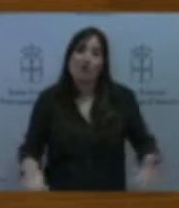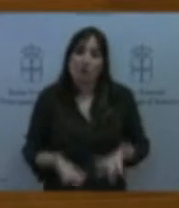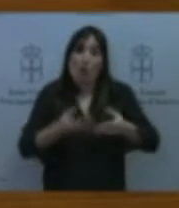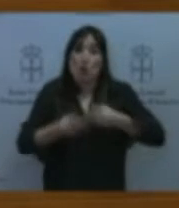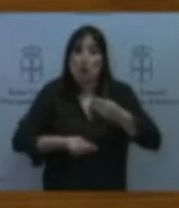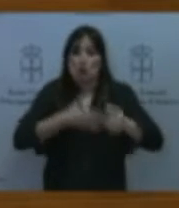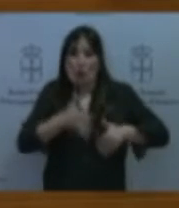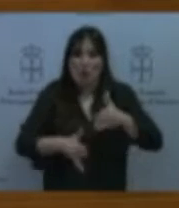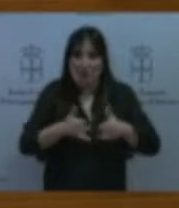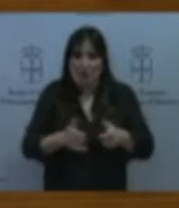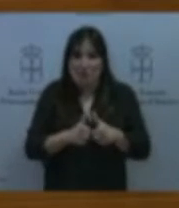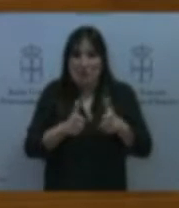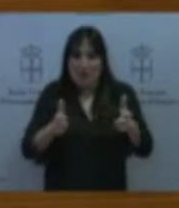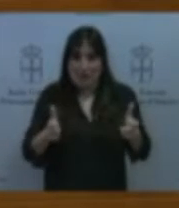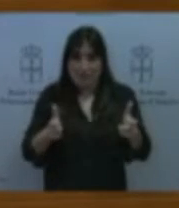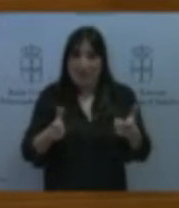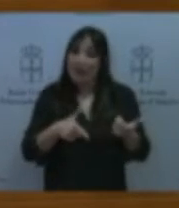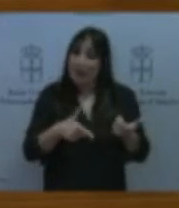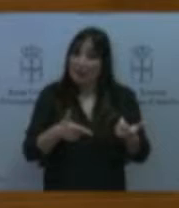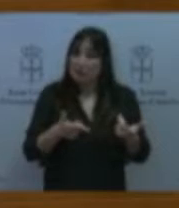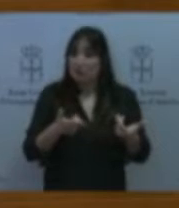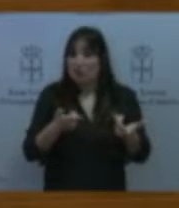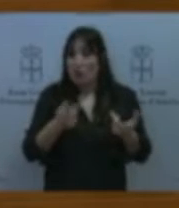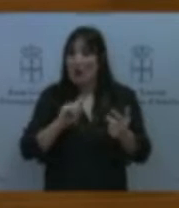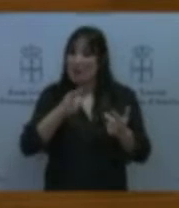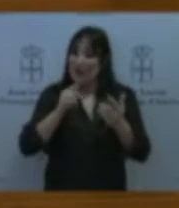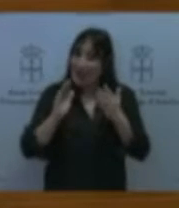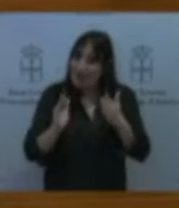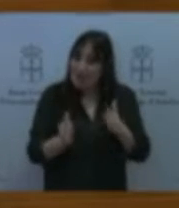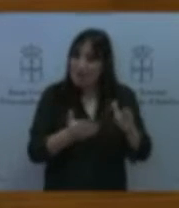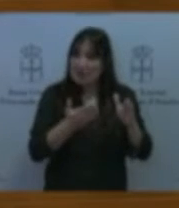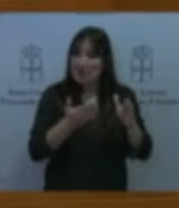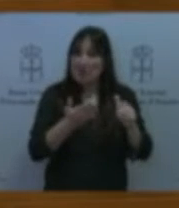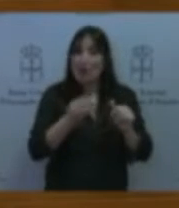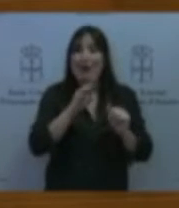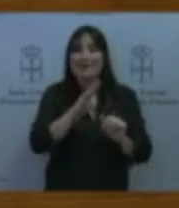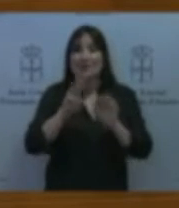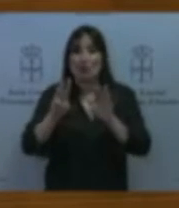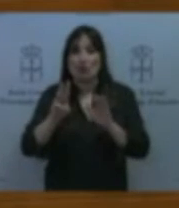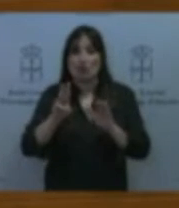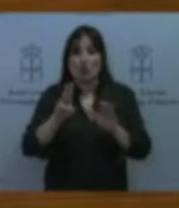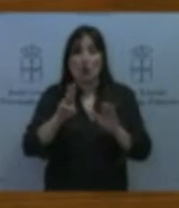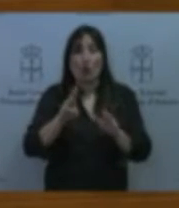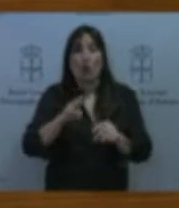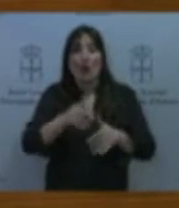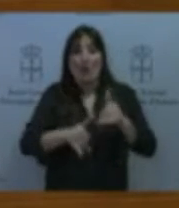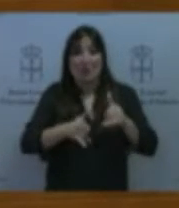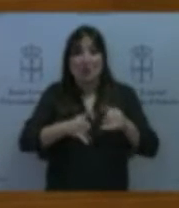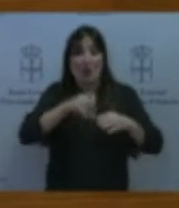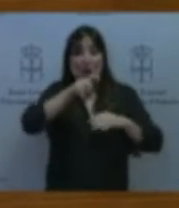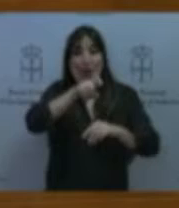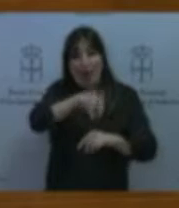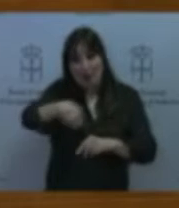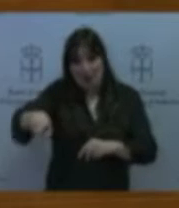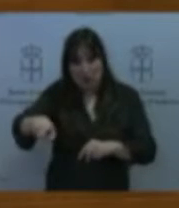en una primera fase, se programan 38 nuevos aparcamientos y hay que comprometerse con el incremento del número de difusiones